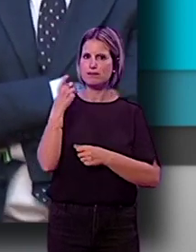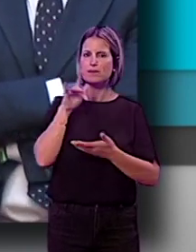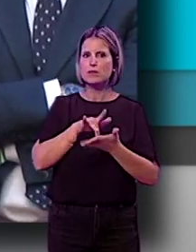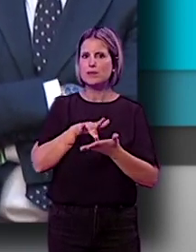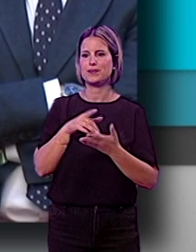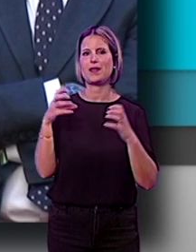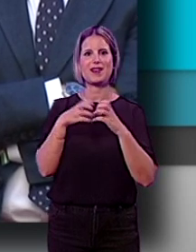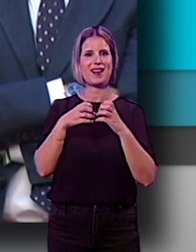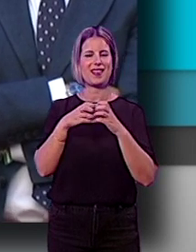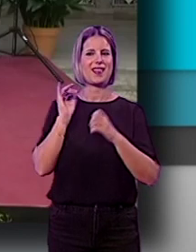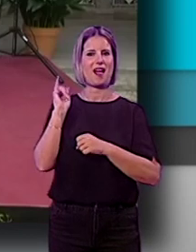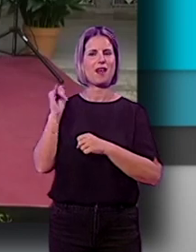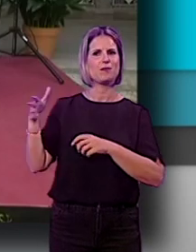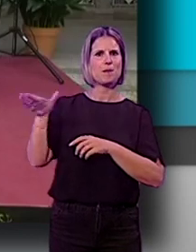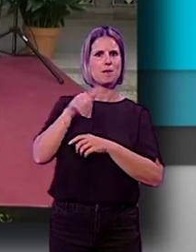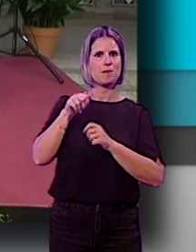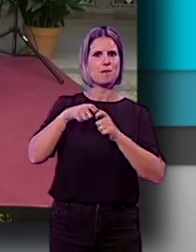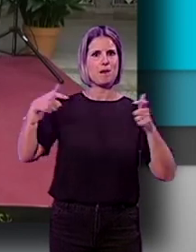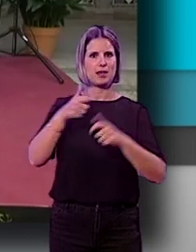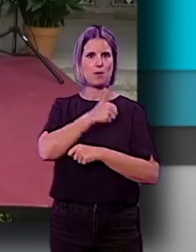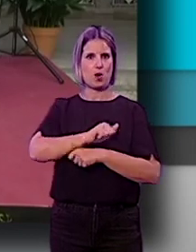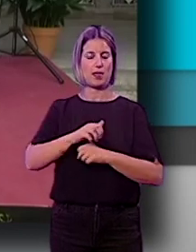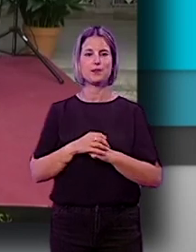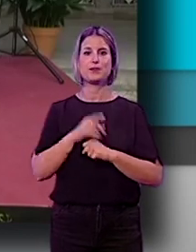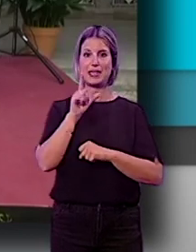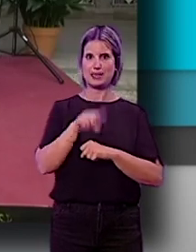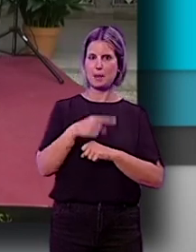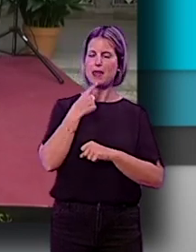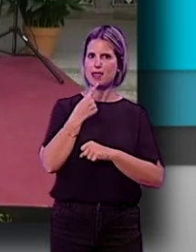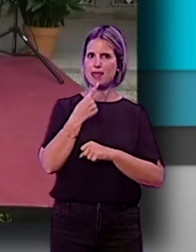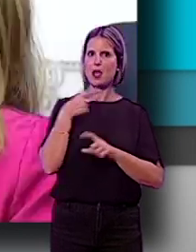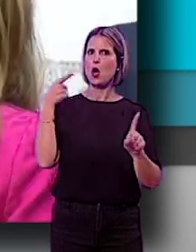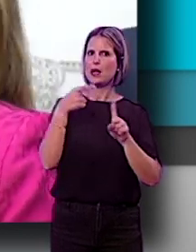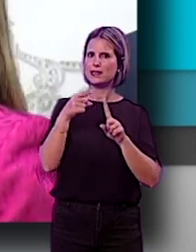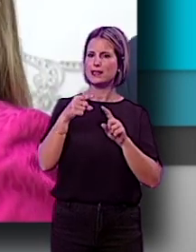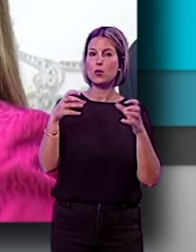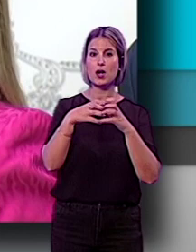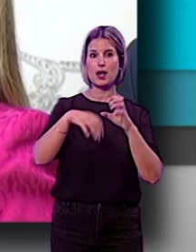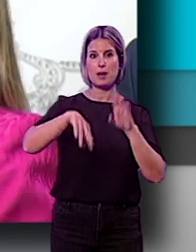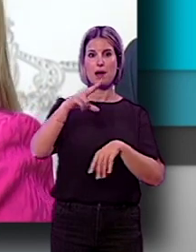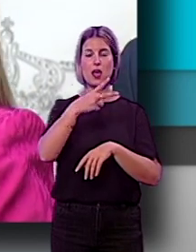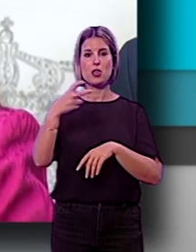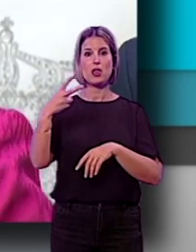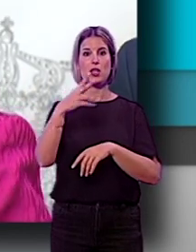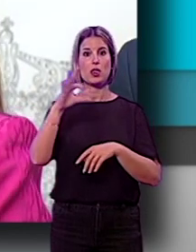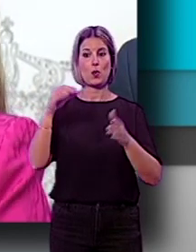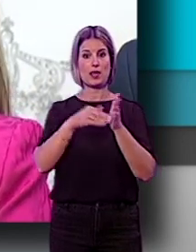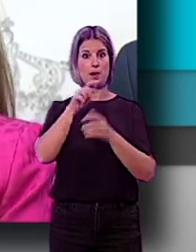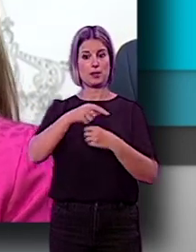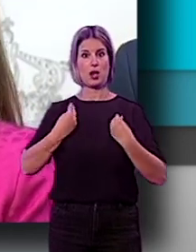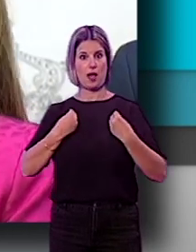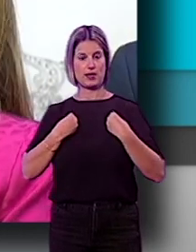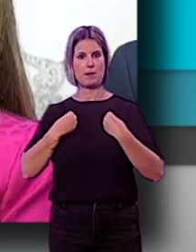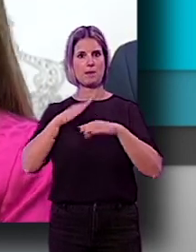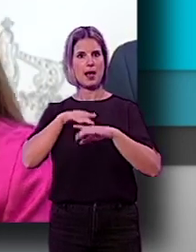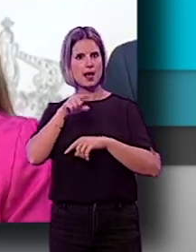Granada contase con un mayor número de agentes. También ha valorado la intención de que Granada supere los 250.000 habitantes y para ello